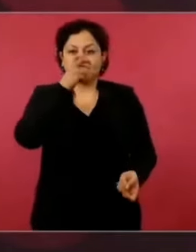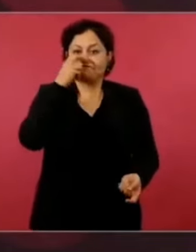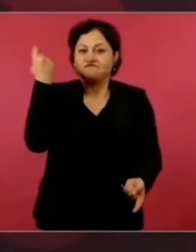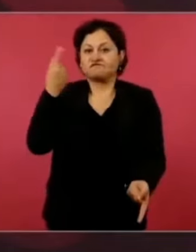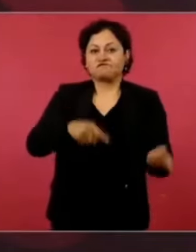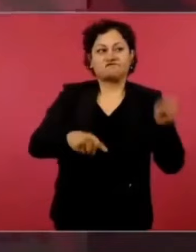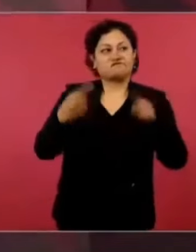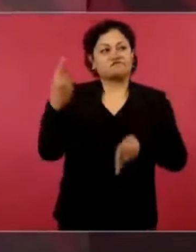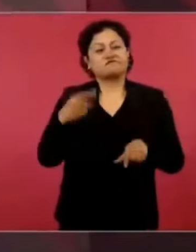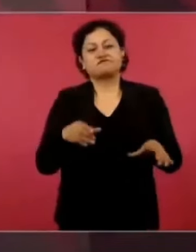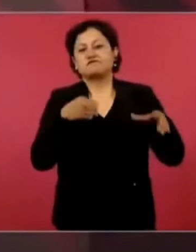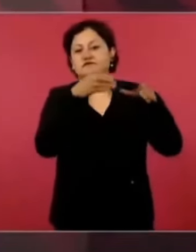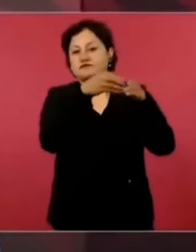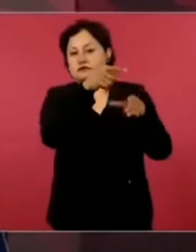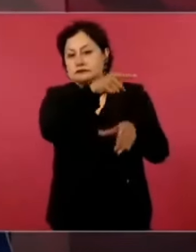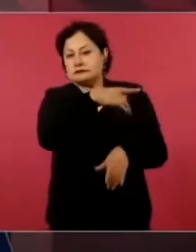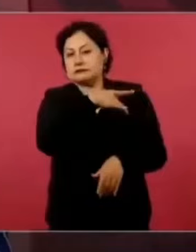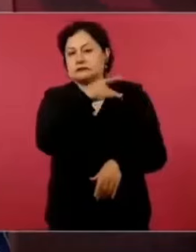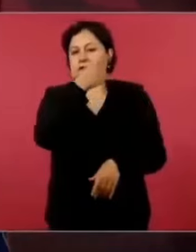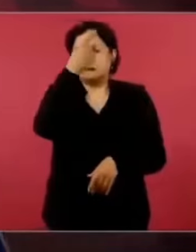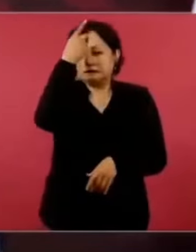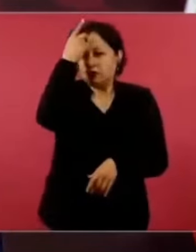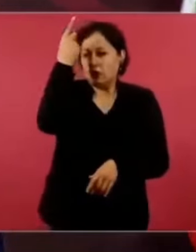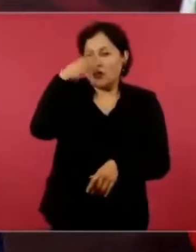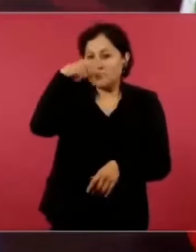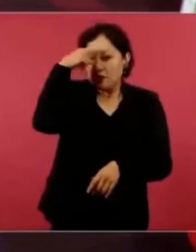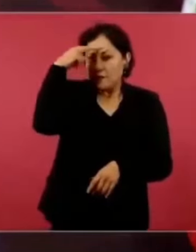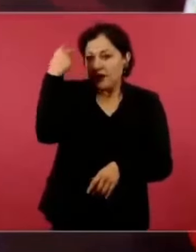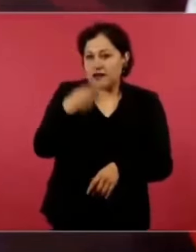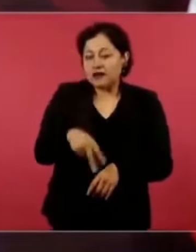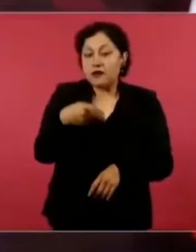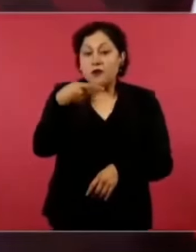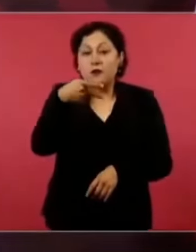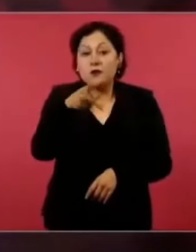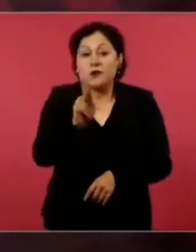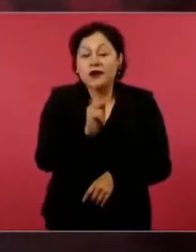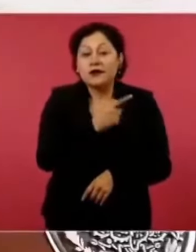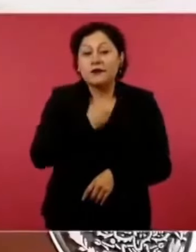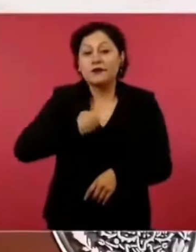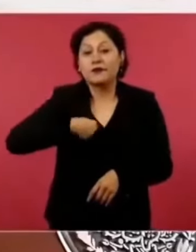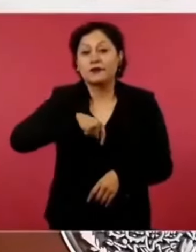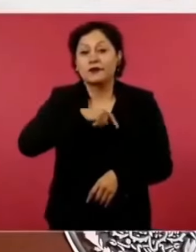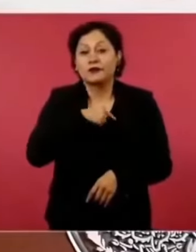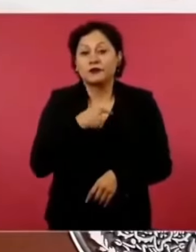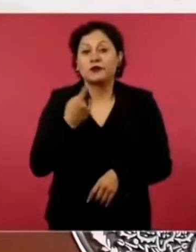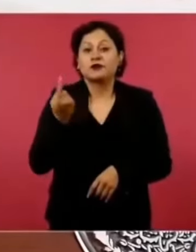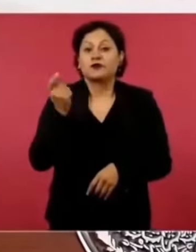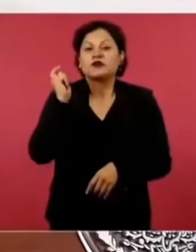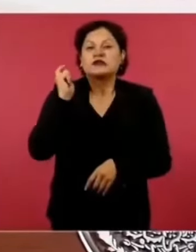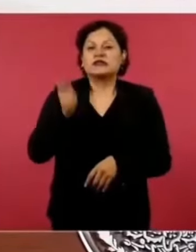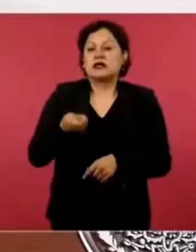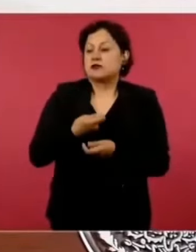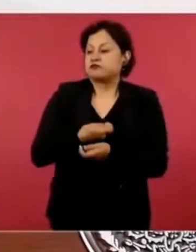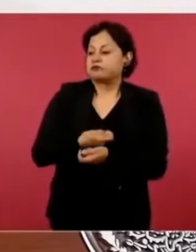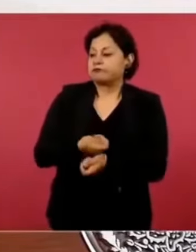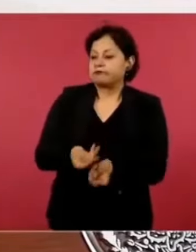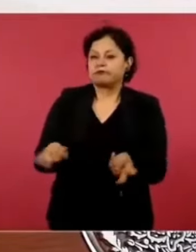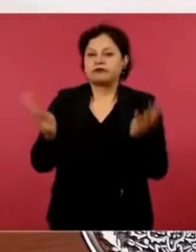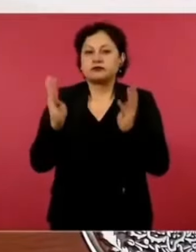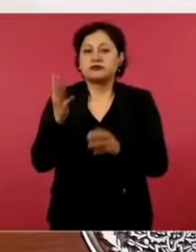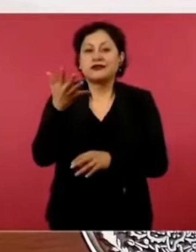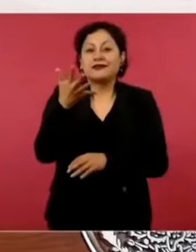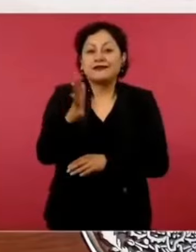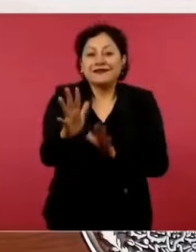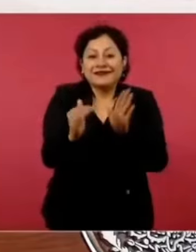distribuir 10 millones de ejemplares cada mes